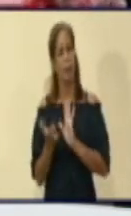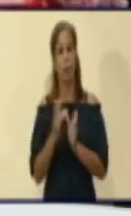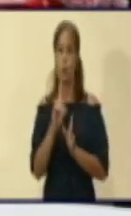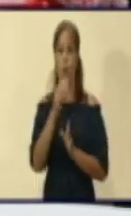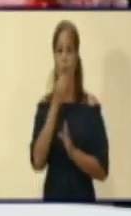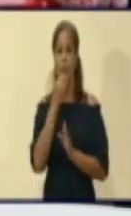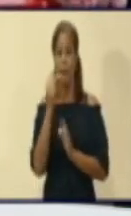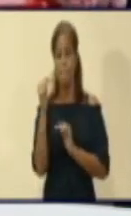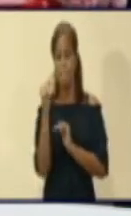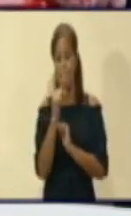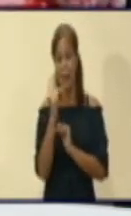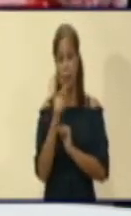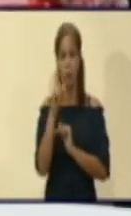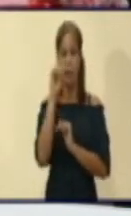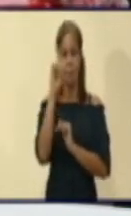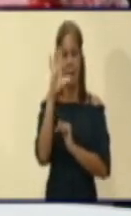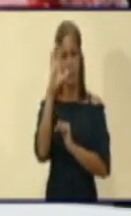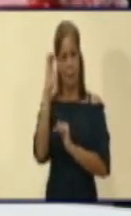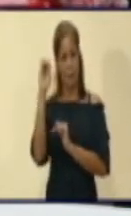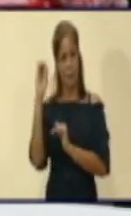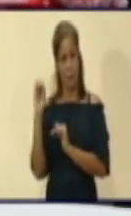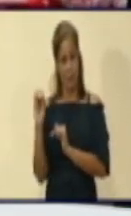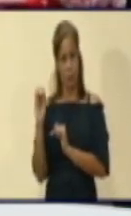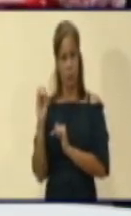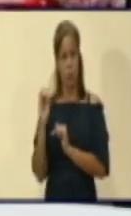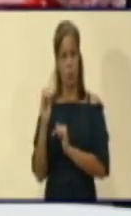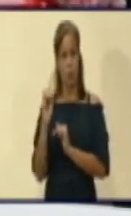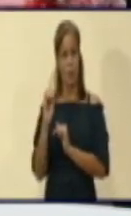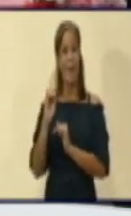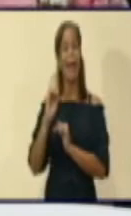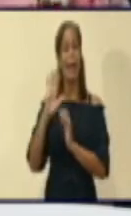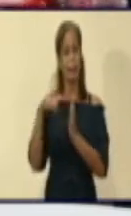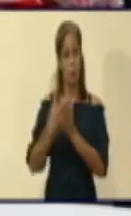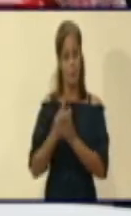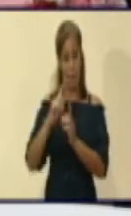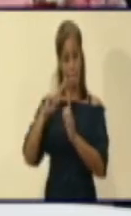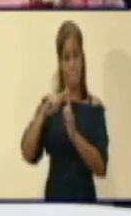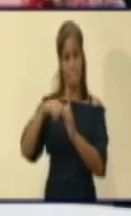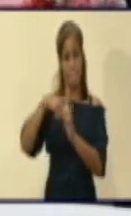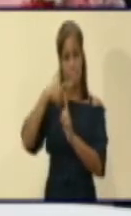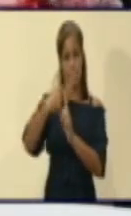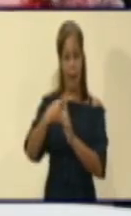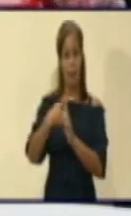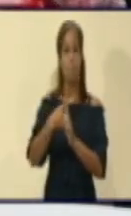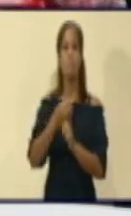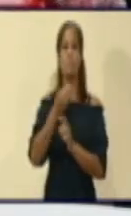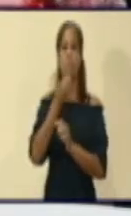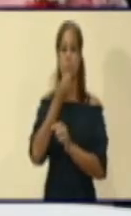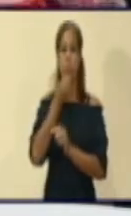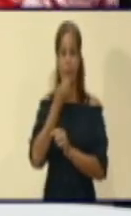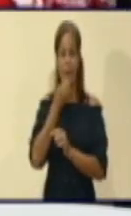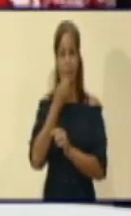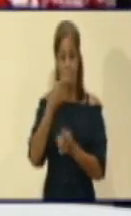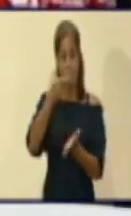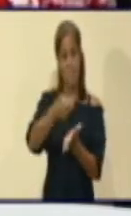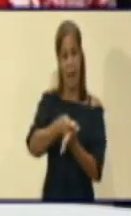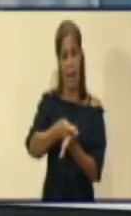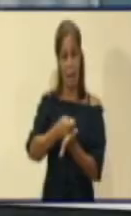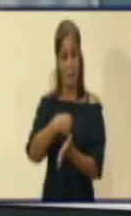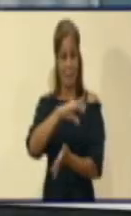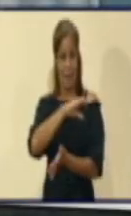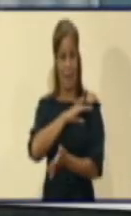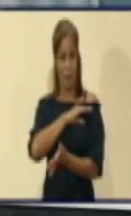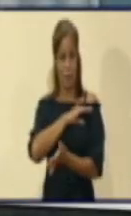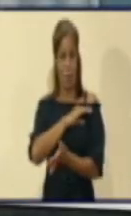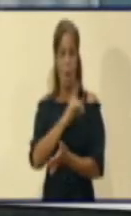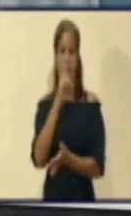costo hoy de la canasta de bienes y servicios, se va a pagar al trabajador el monto de 1.528 pesos, todo ello con